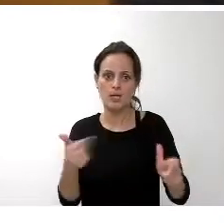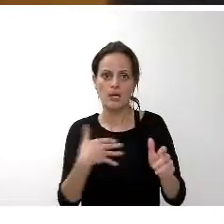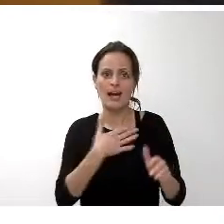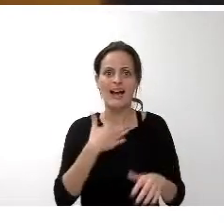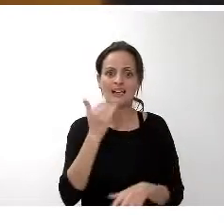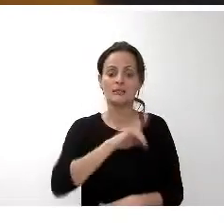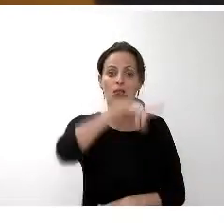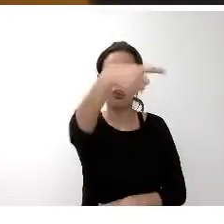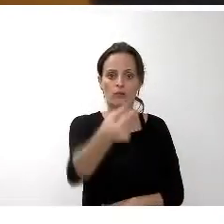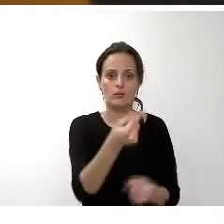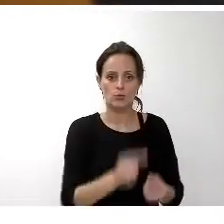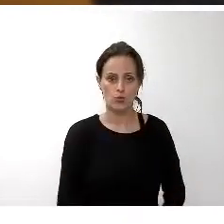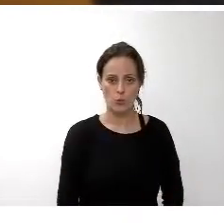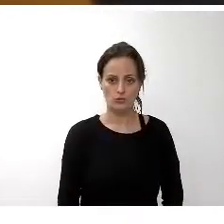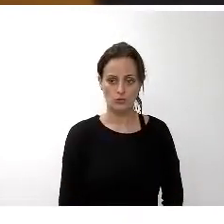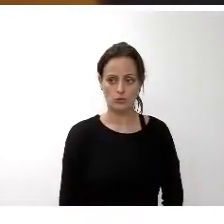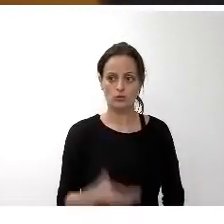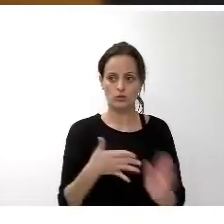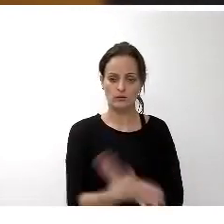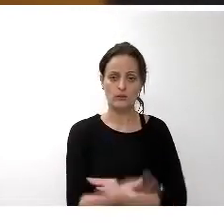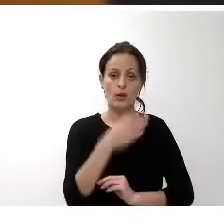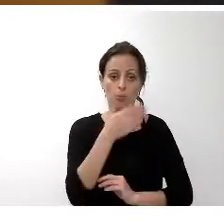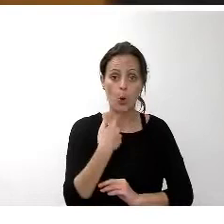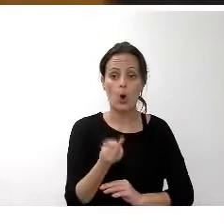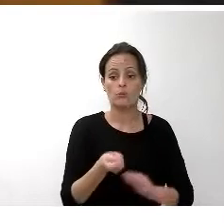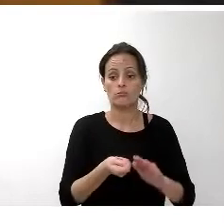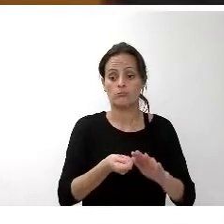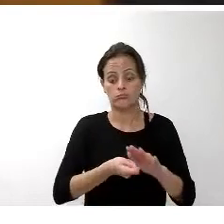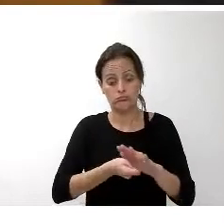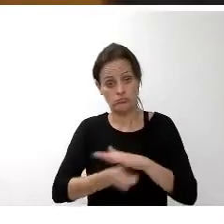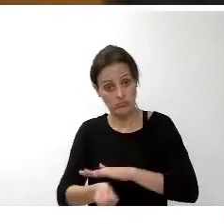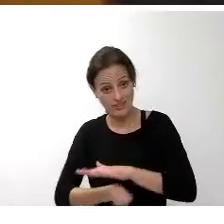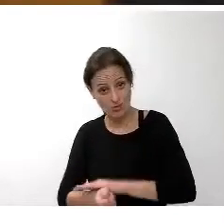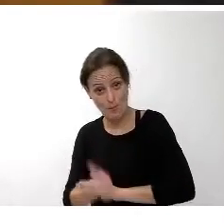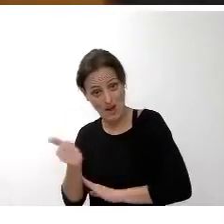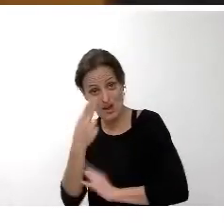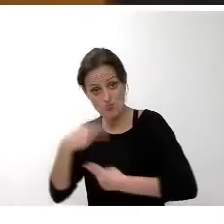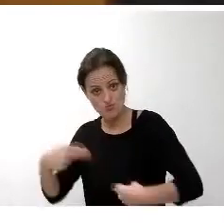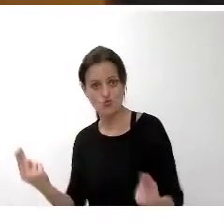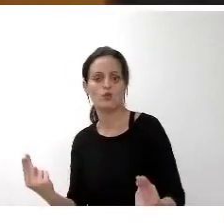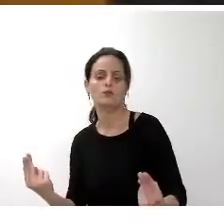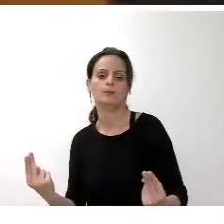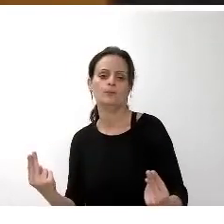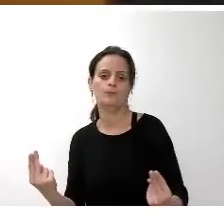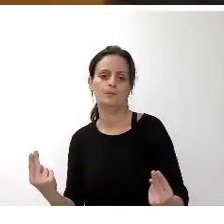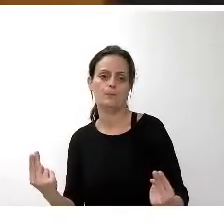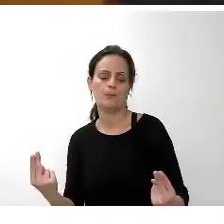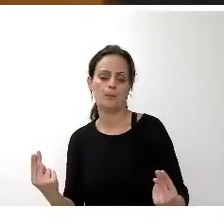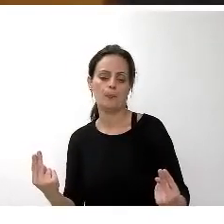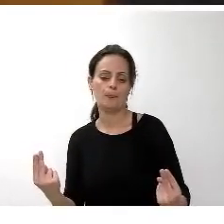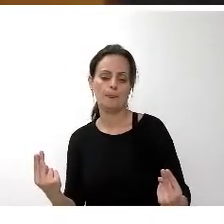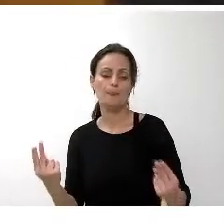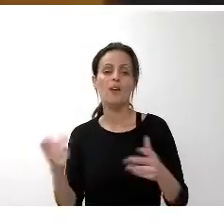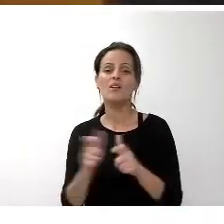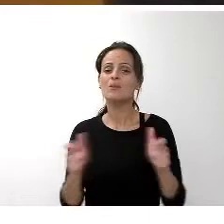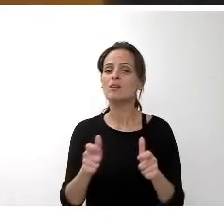corporación es el crecimiento en gastos en inversión pública, un crecimiento de más de 13 millones de euros respecto al